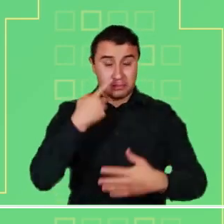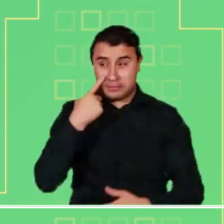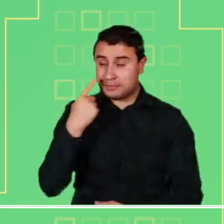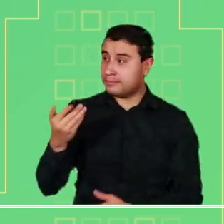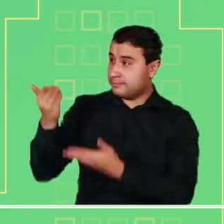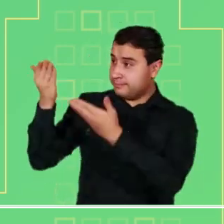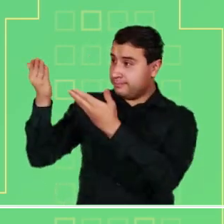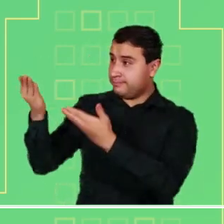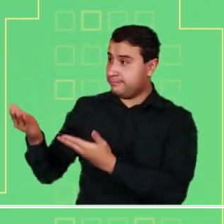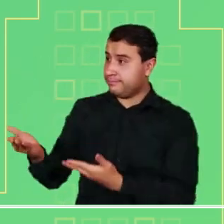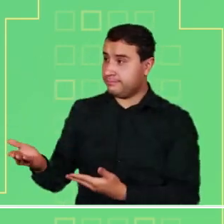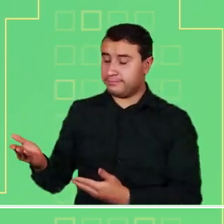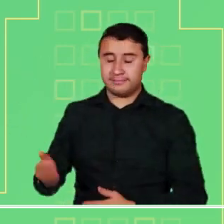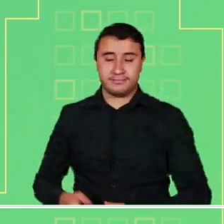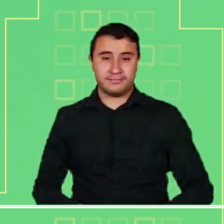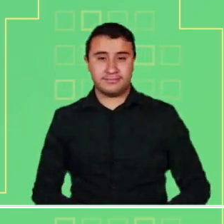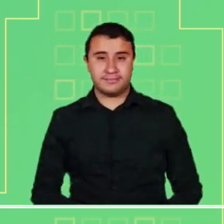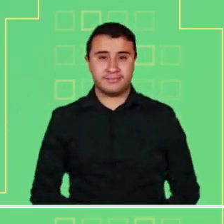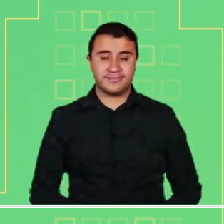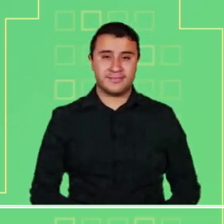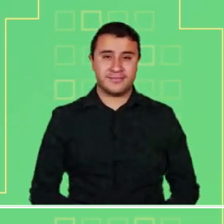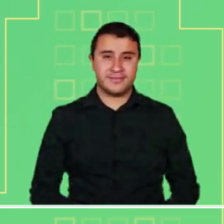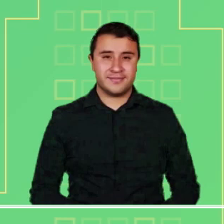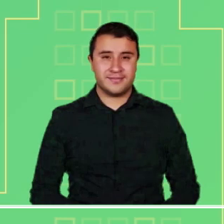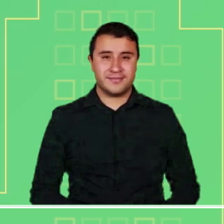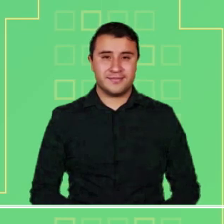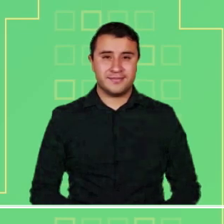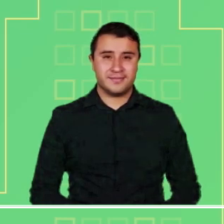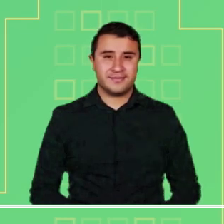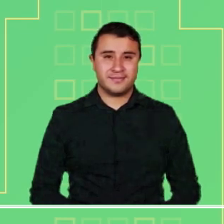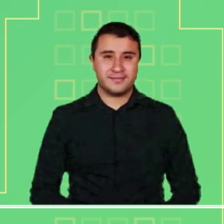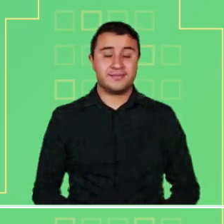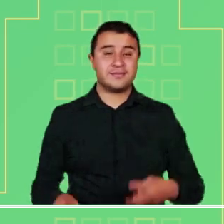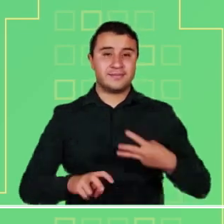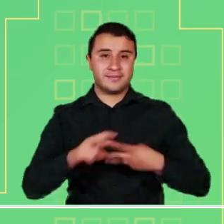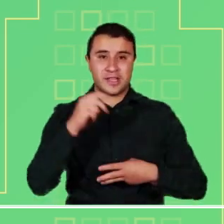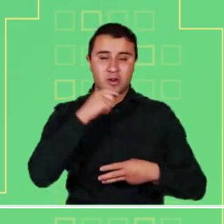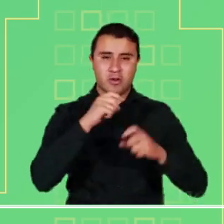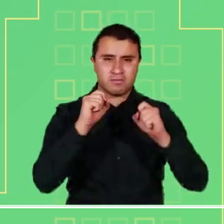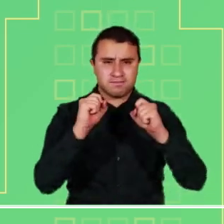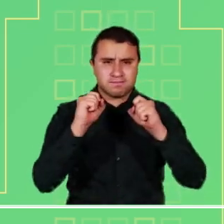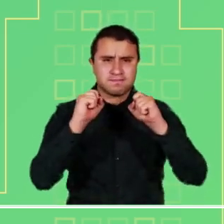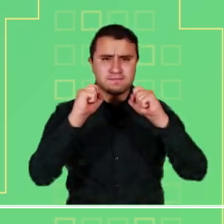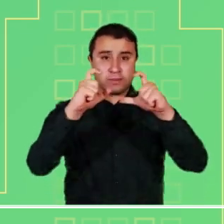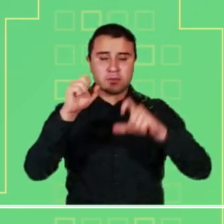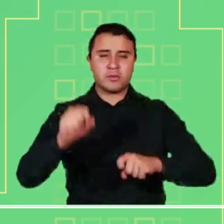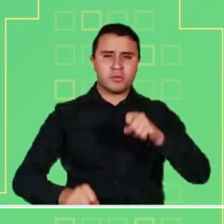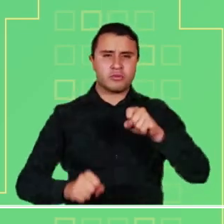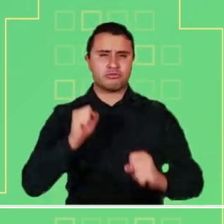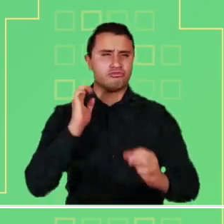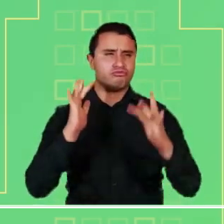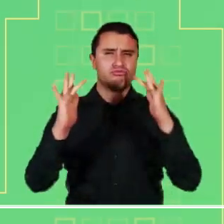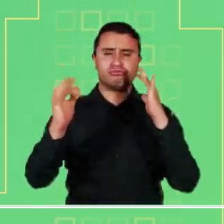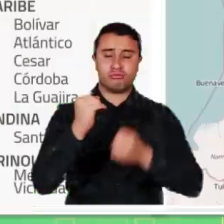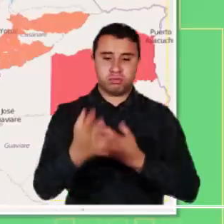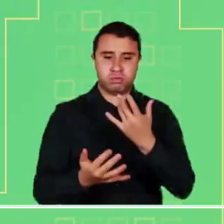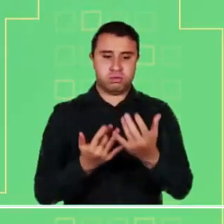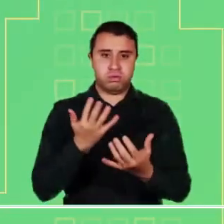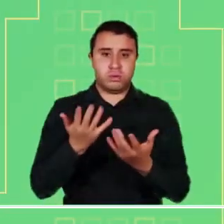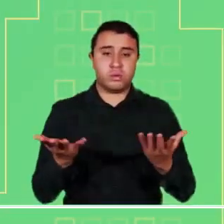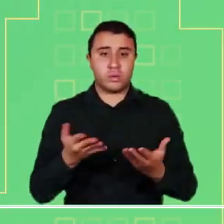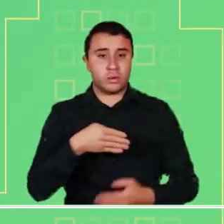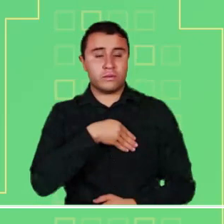Atrato, principalmente en los ríos Andágueda, Quito, Cabí, Bebaramá y los aportantes ubicados entre los ríos Quito y